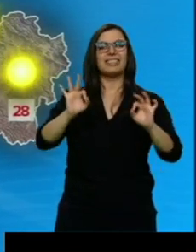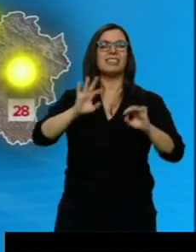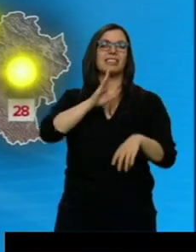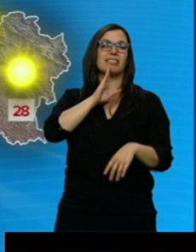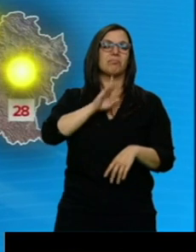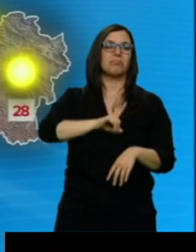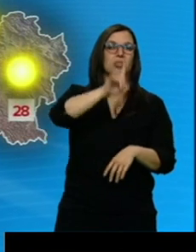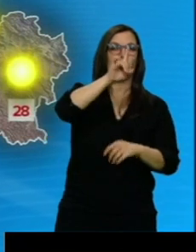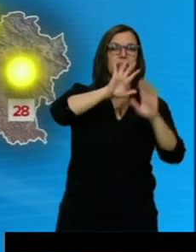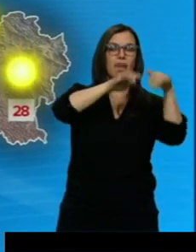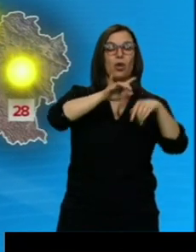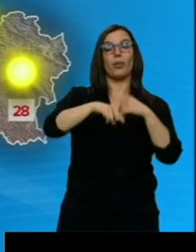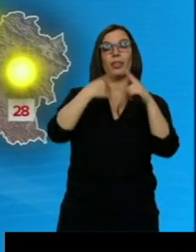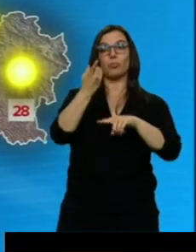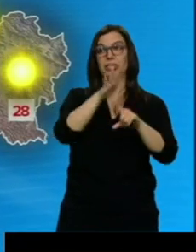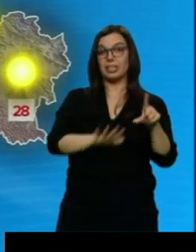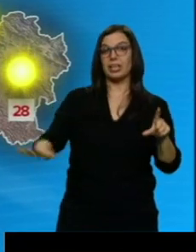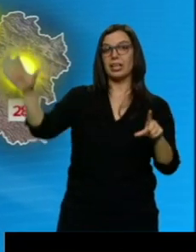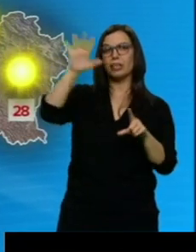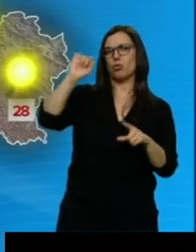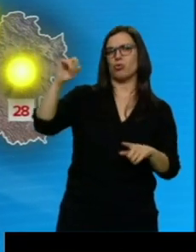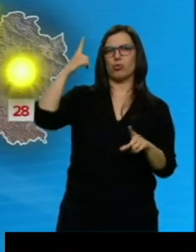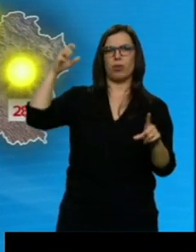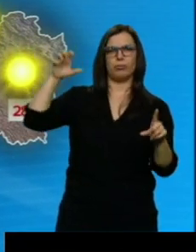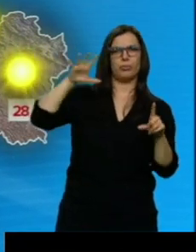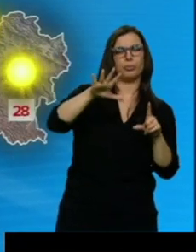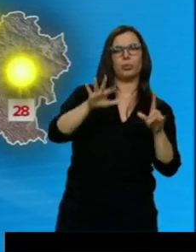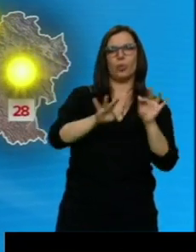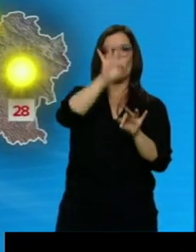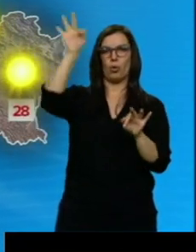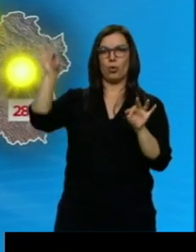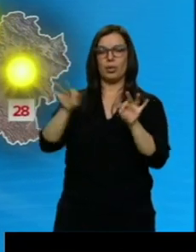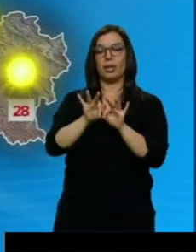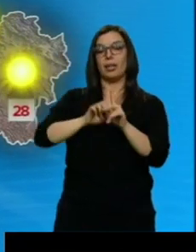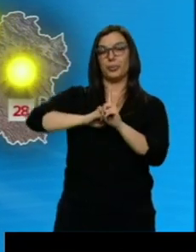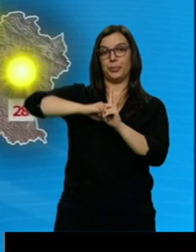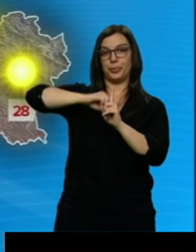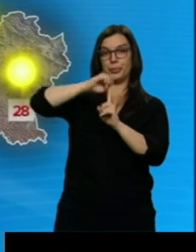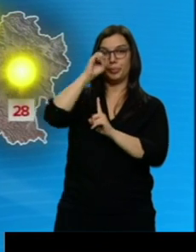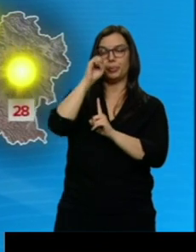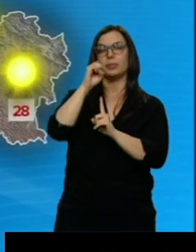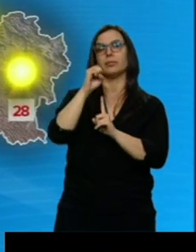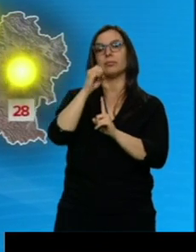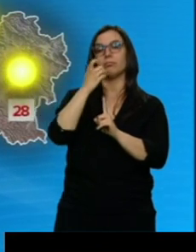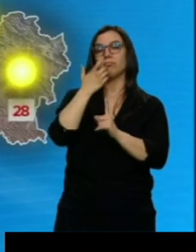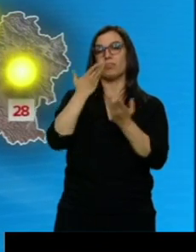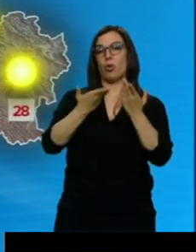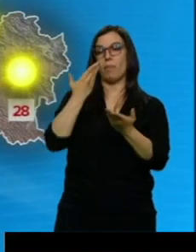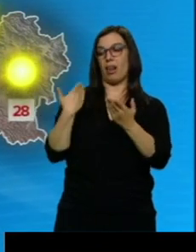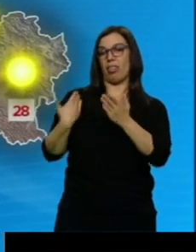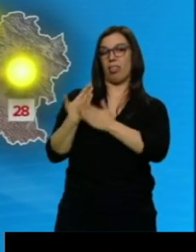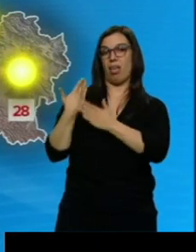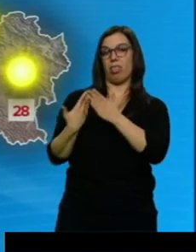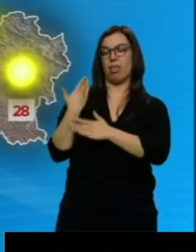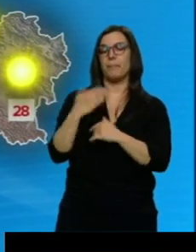Después, en el resto, predominará el sol durante toda la jornada. Subirán las temperaturas respecto a los días anteriores. Y nos encontraremos